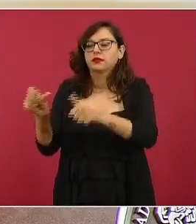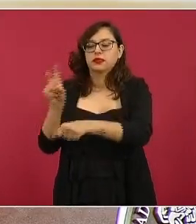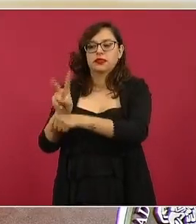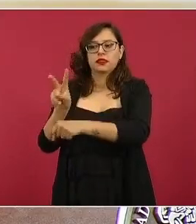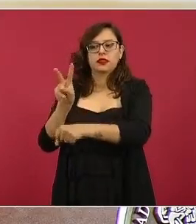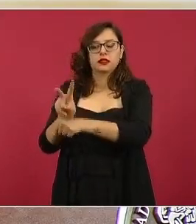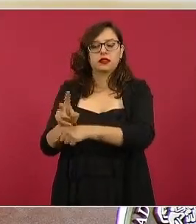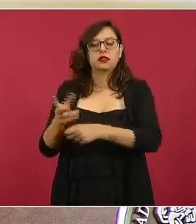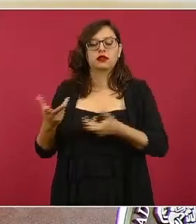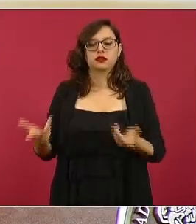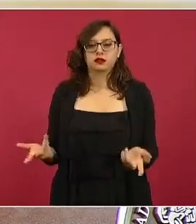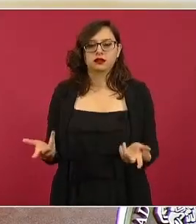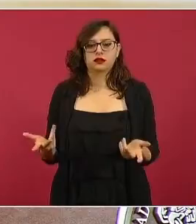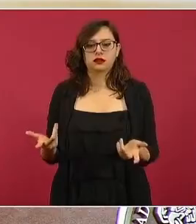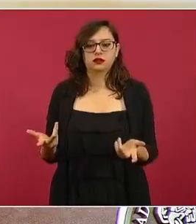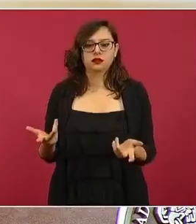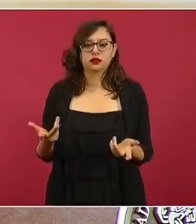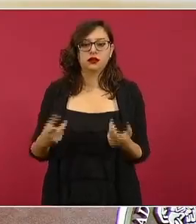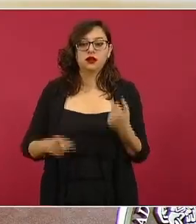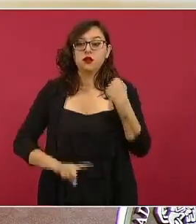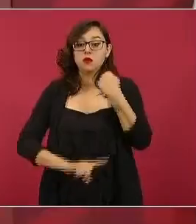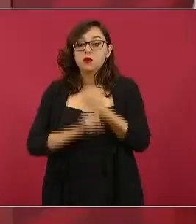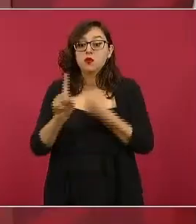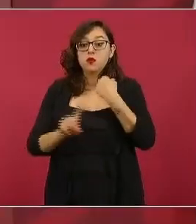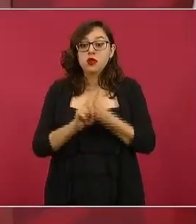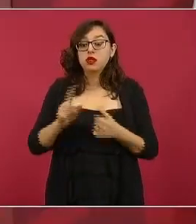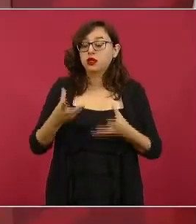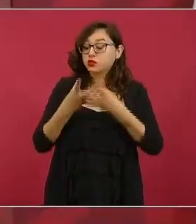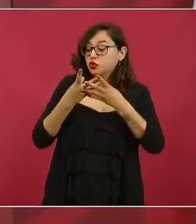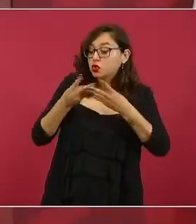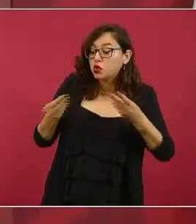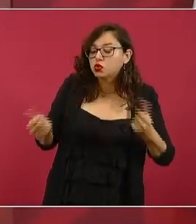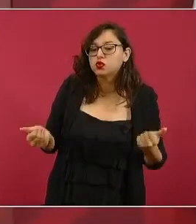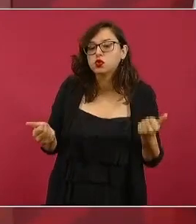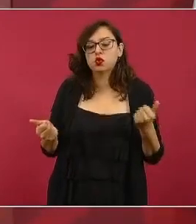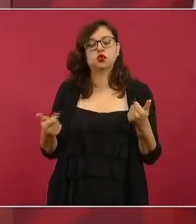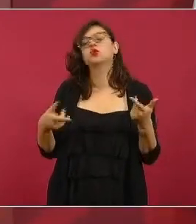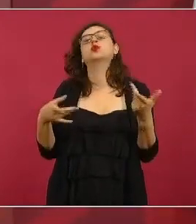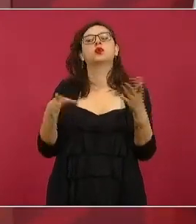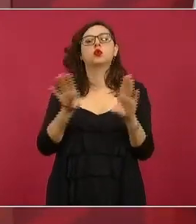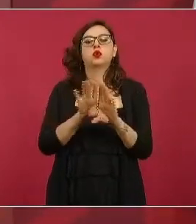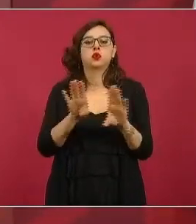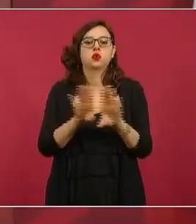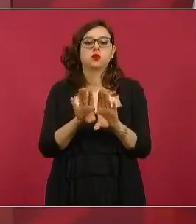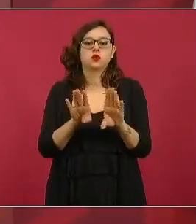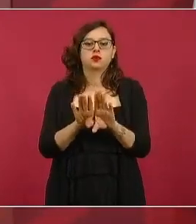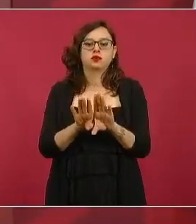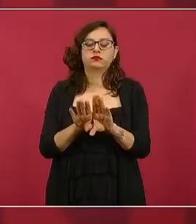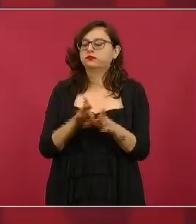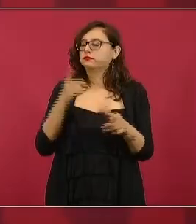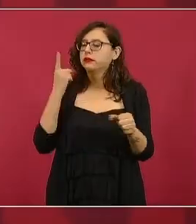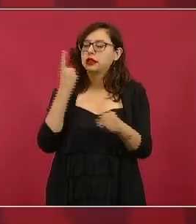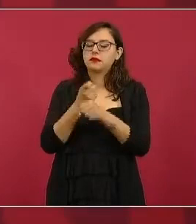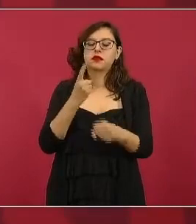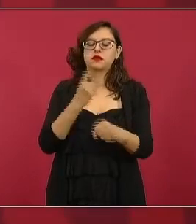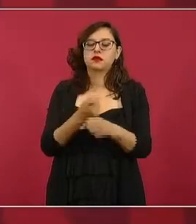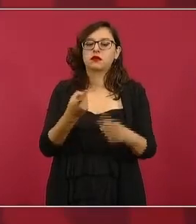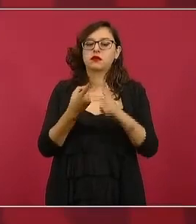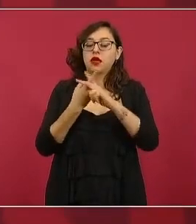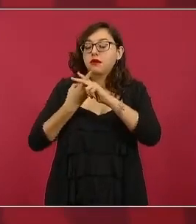no podemos resolver los problemas si no se va a las causas